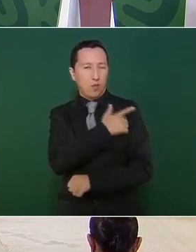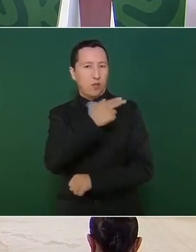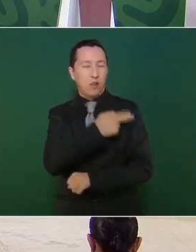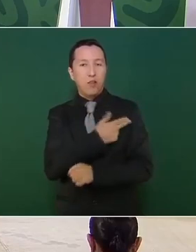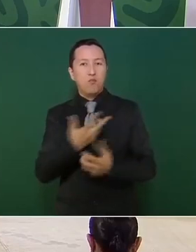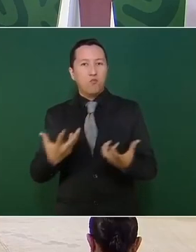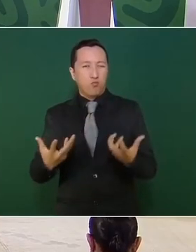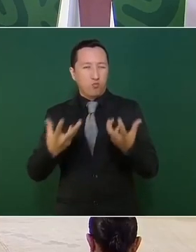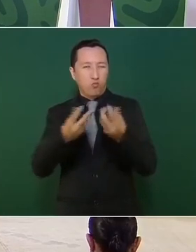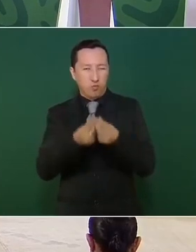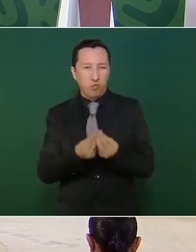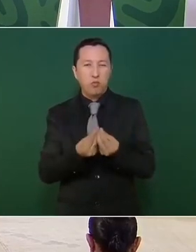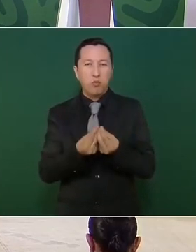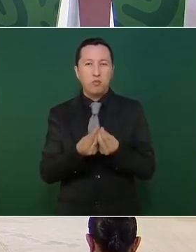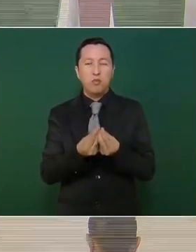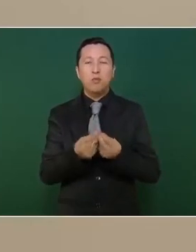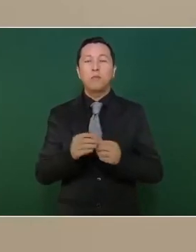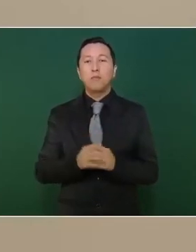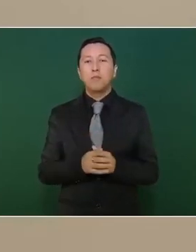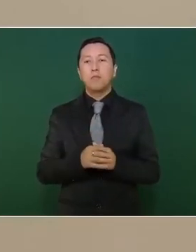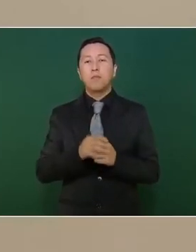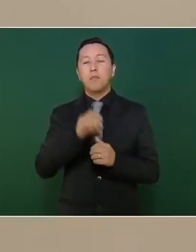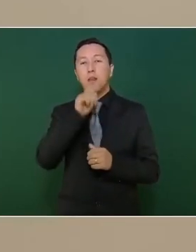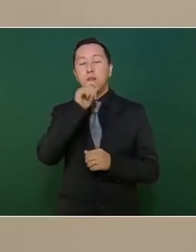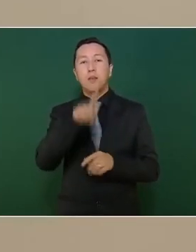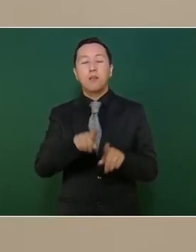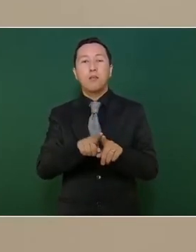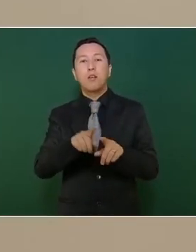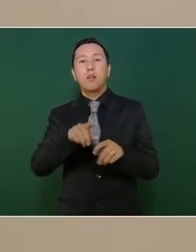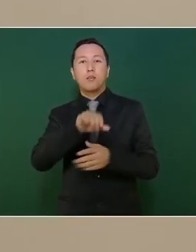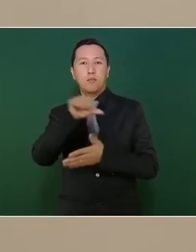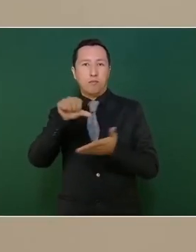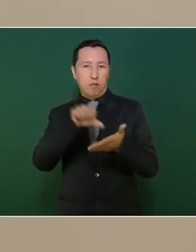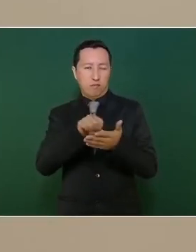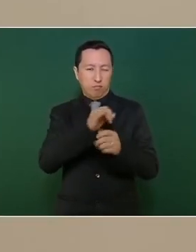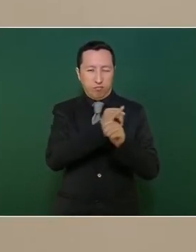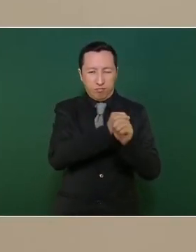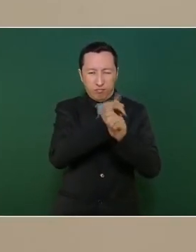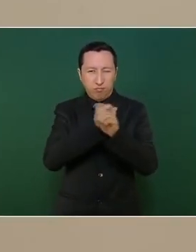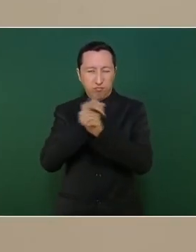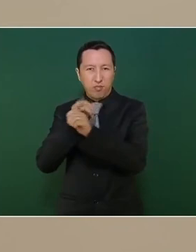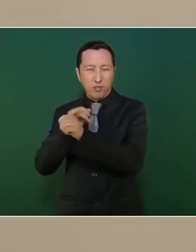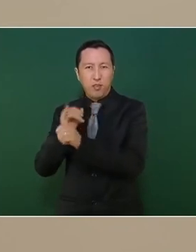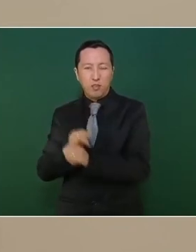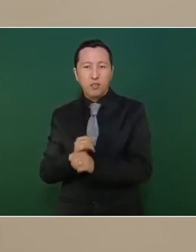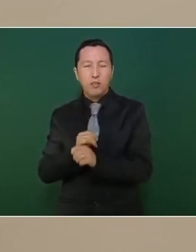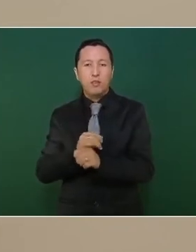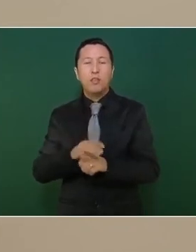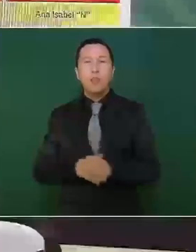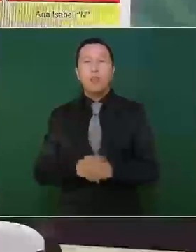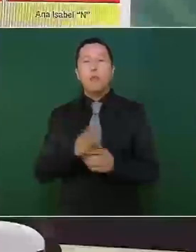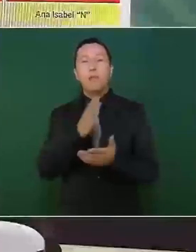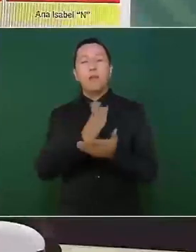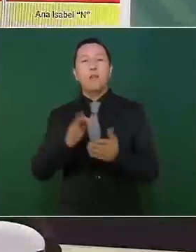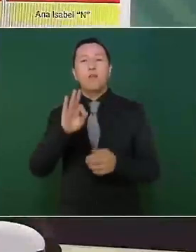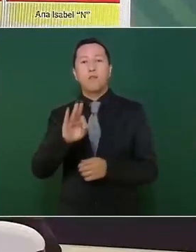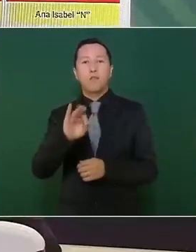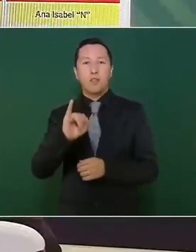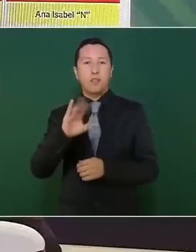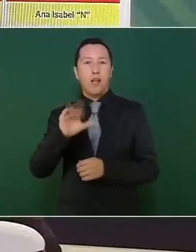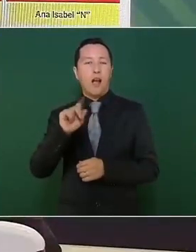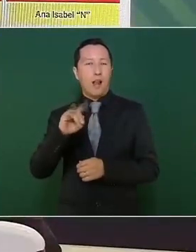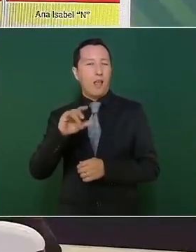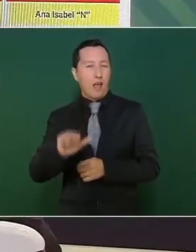Nacional, con el Centro Nacional de Inteligencia, con las fiscalías especializadas en materia de